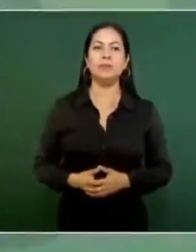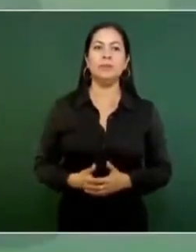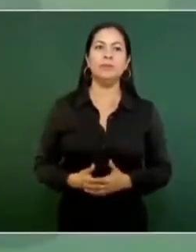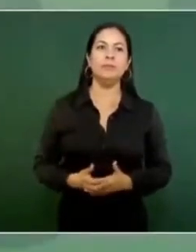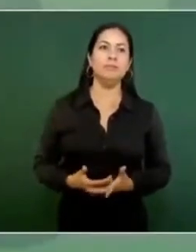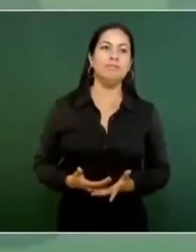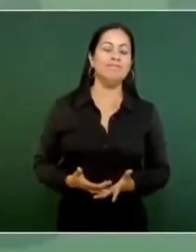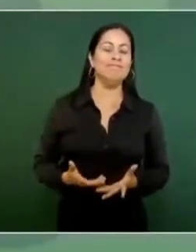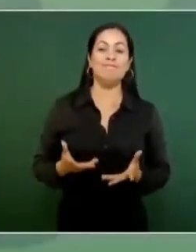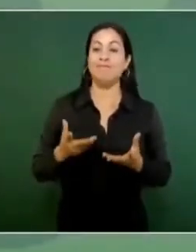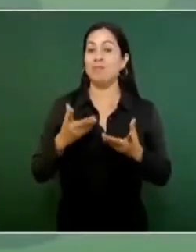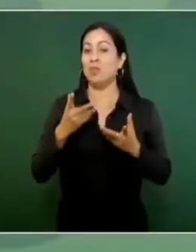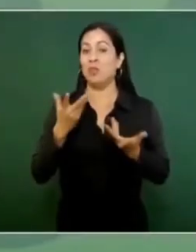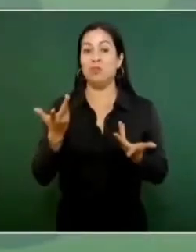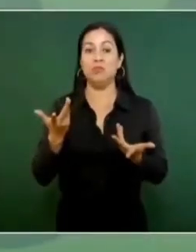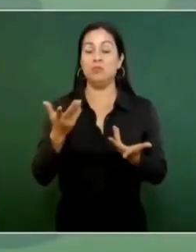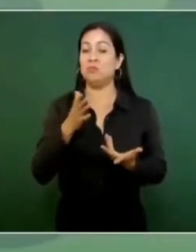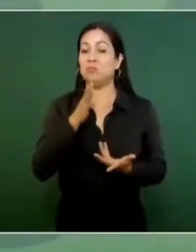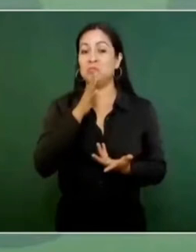atender